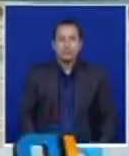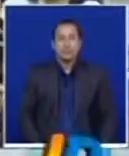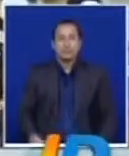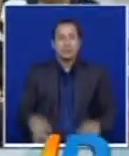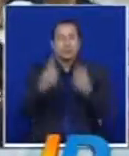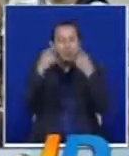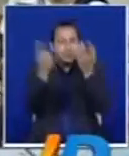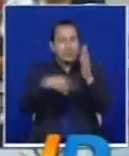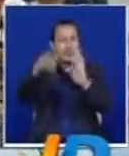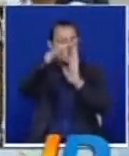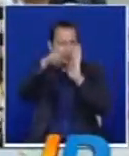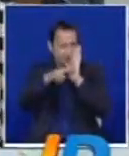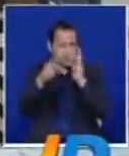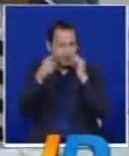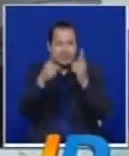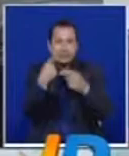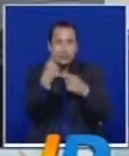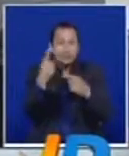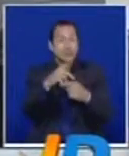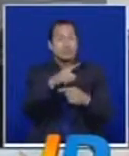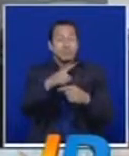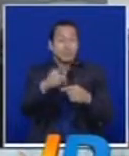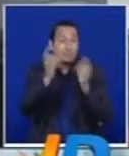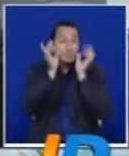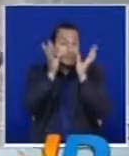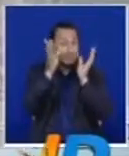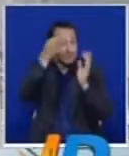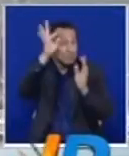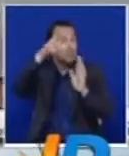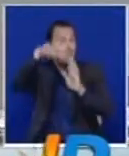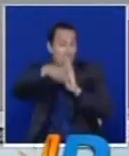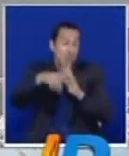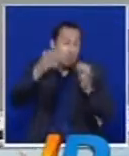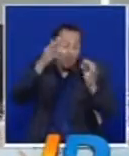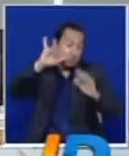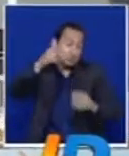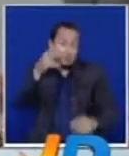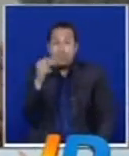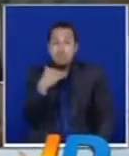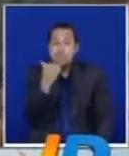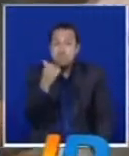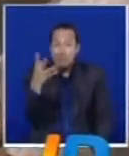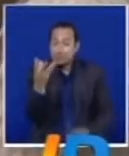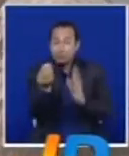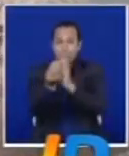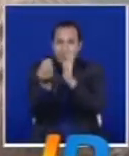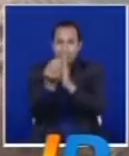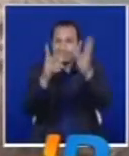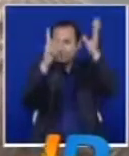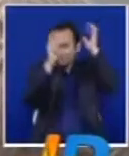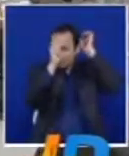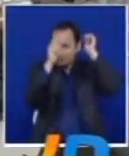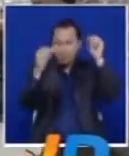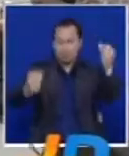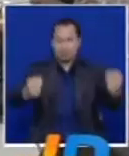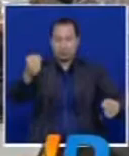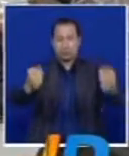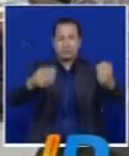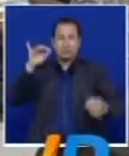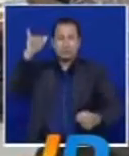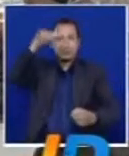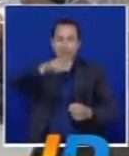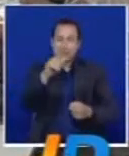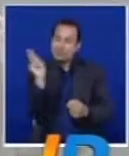reglamento iniciada esta semana podría agravarse. Así lo anunciaron los representantes de las asociaciones de pilotos de la aerolínea Avianca, quienes llegaron a la ciudad a